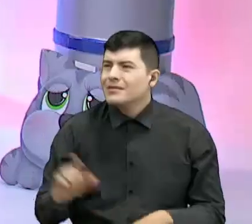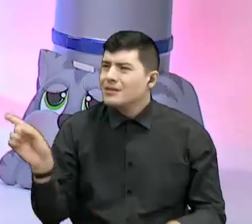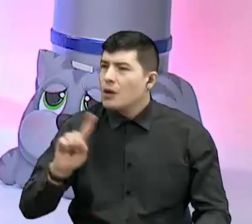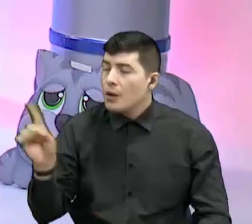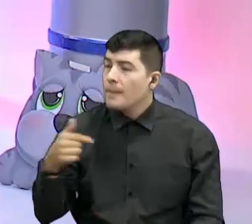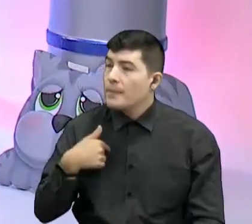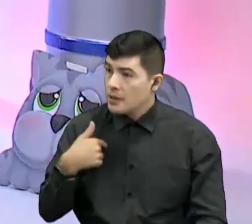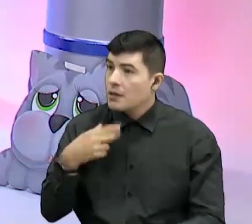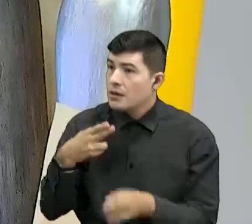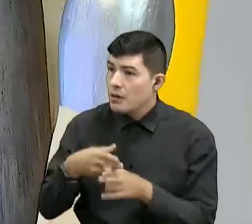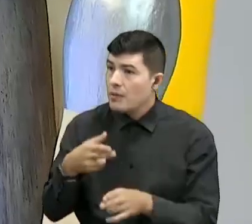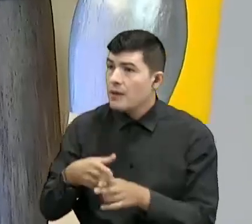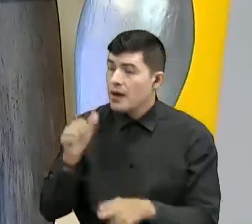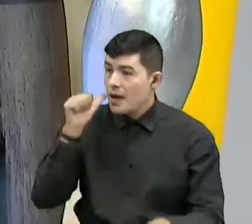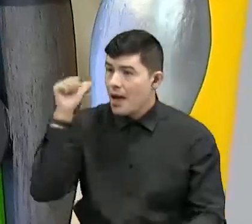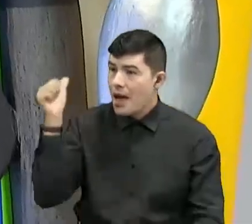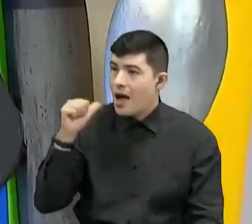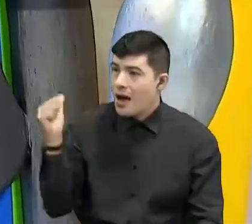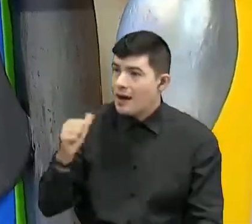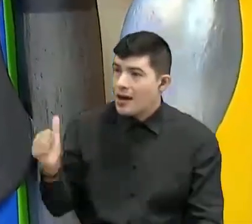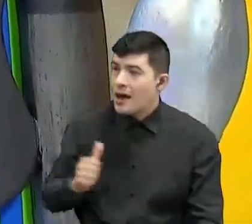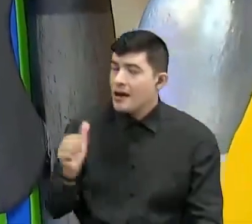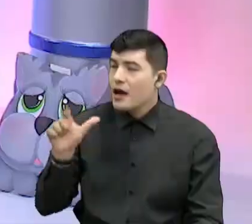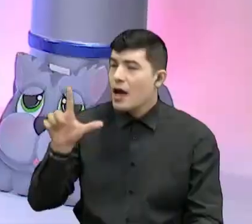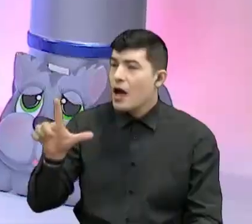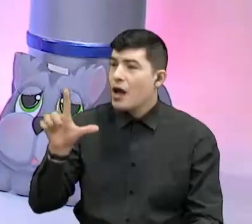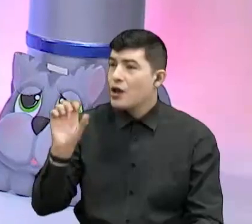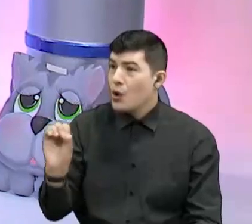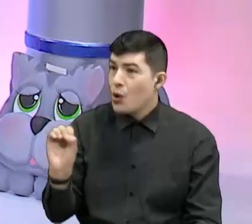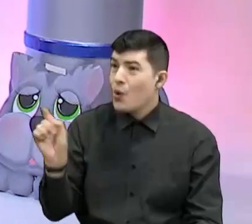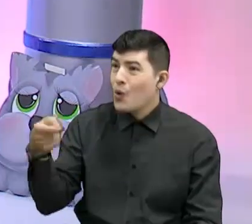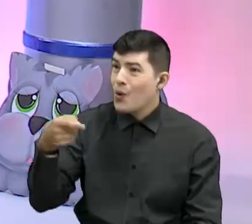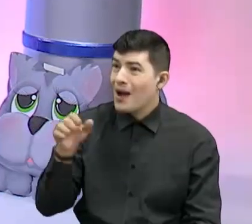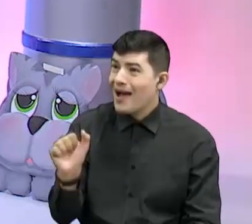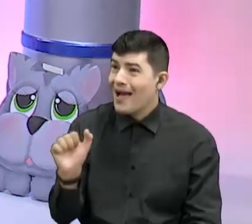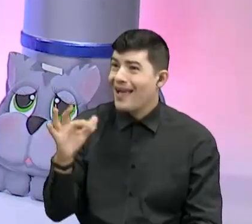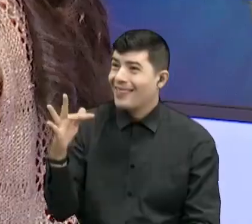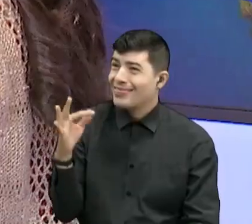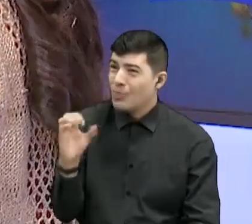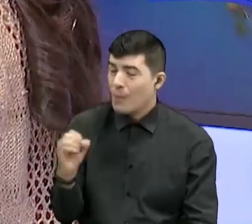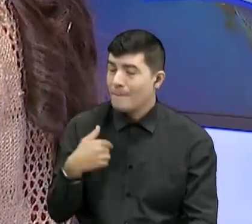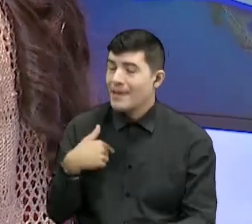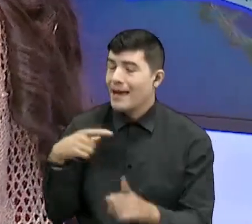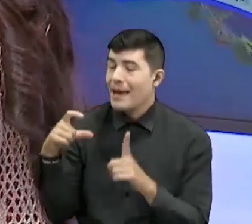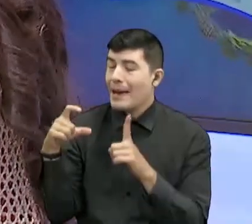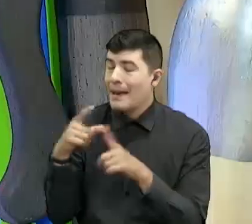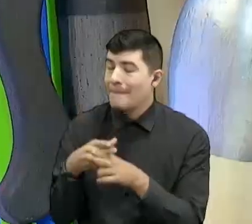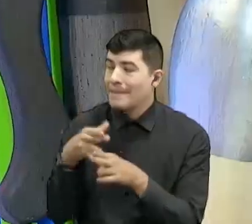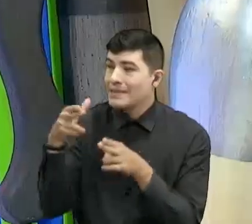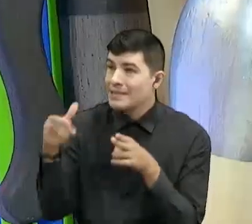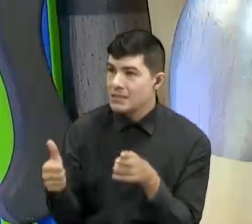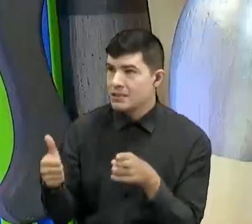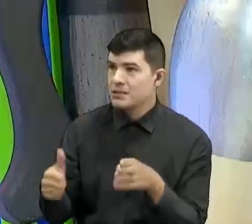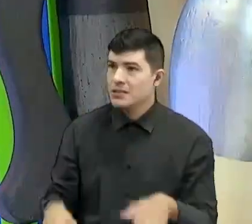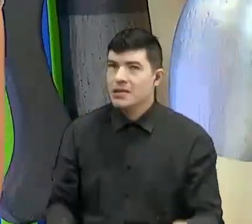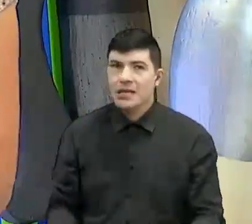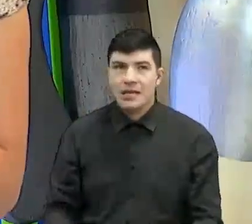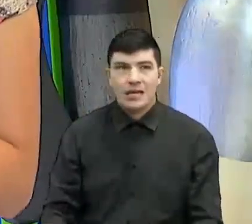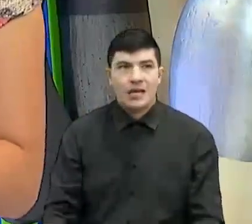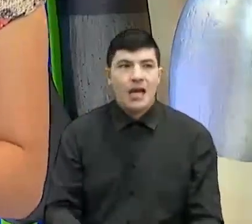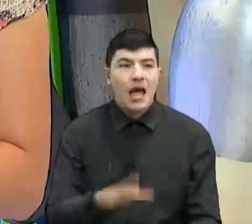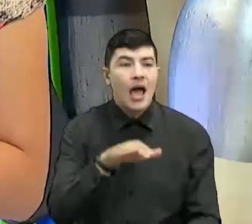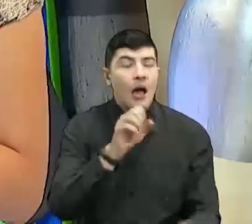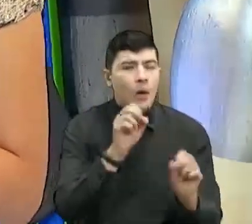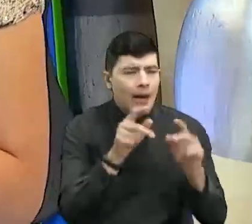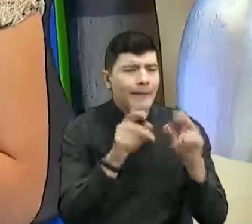me llamo Ariana lo gato. Ah, Ariana lo gato, Carachas. A ver, abra la boquita. Ah,